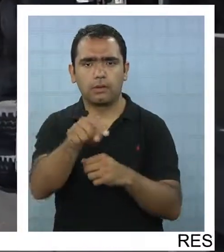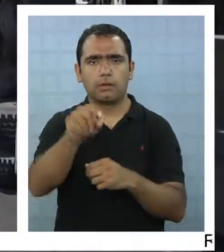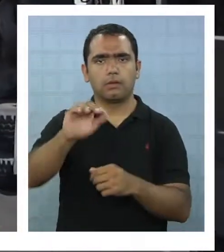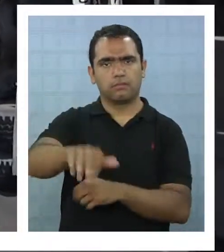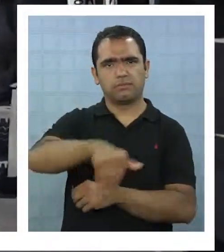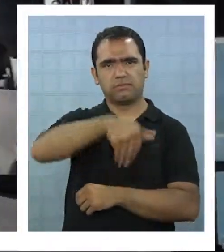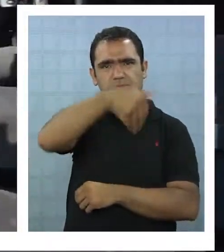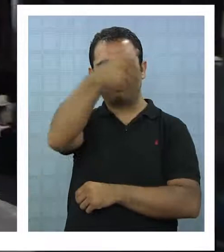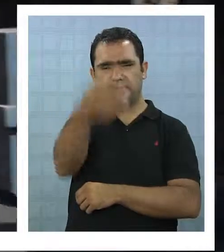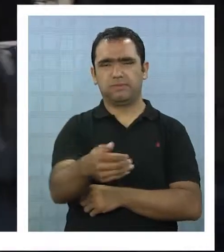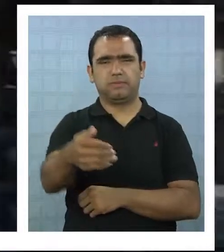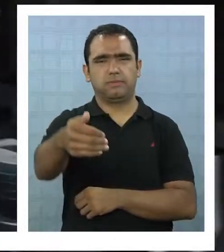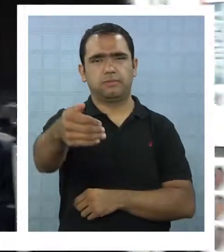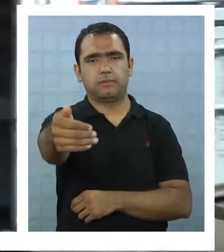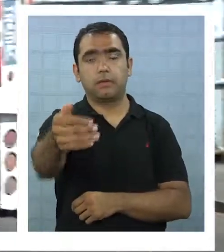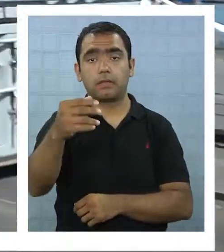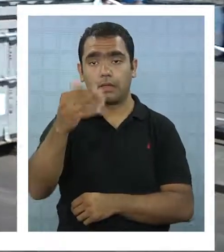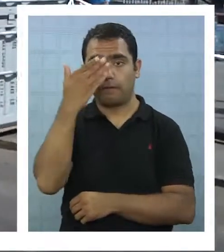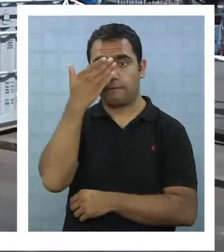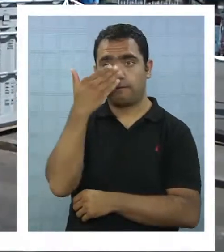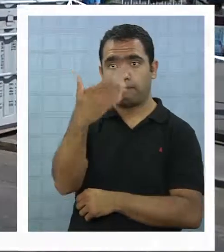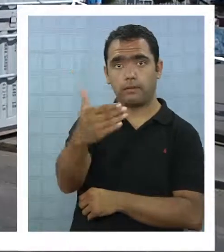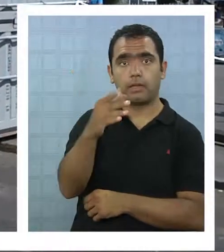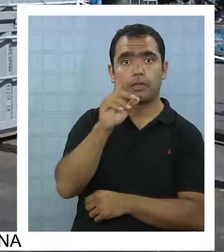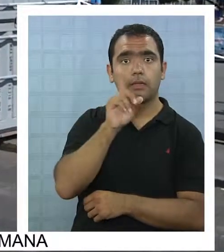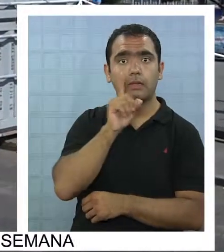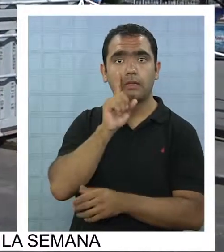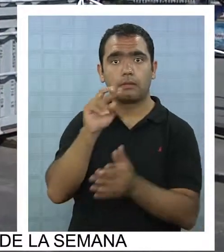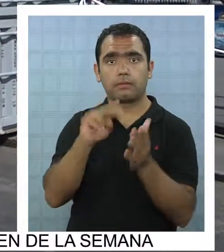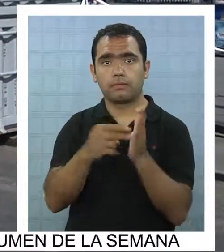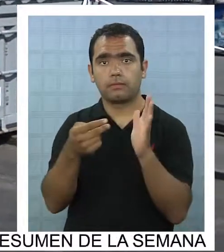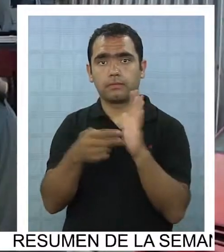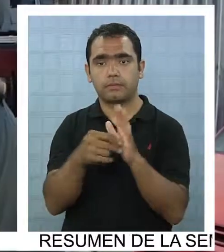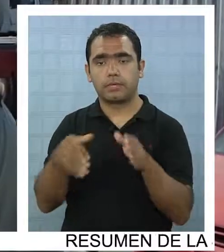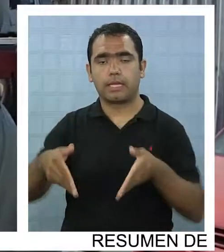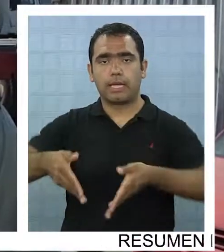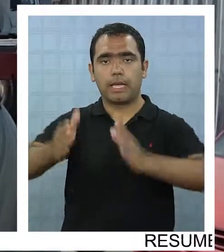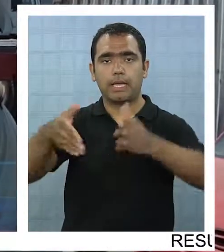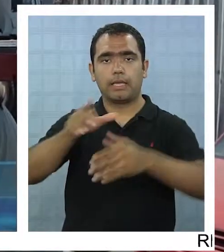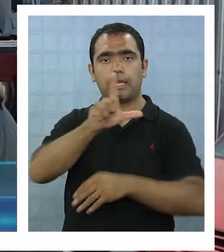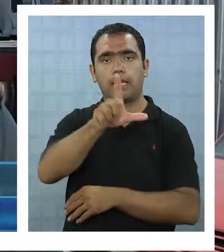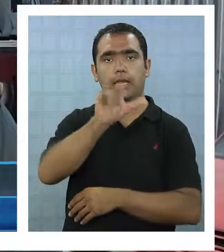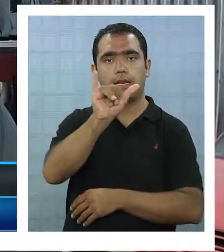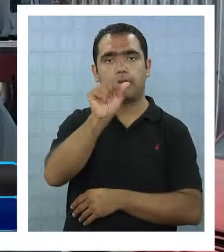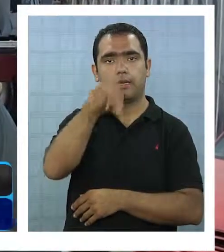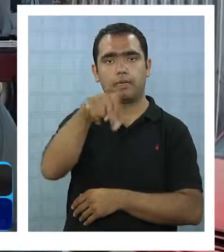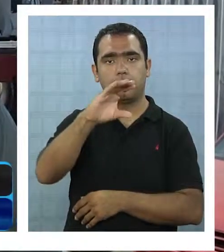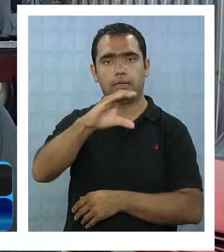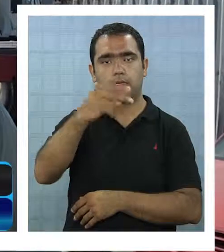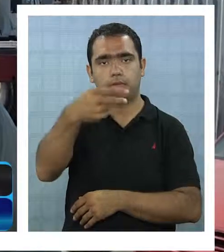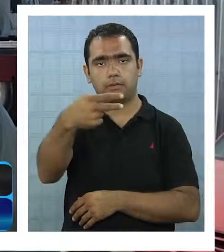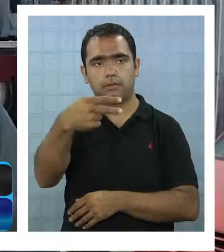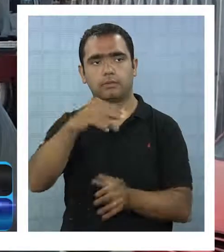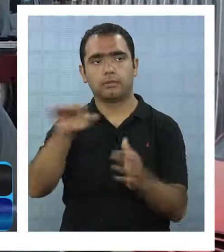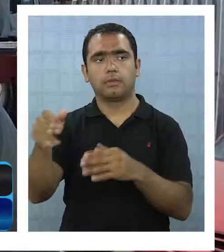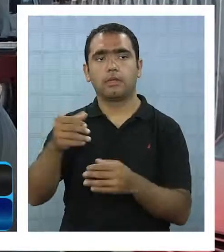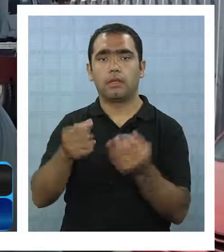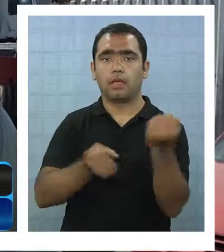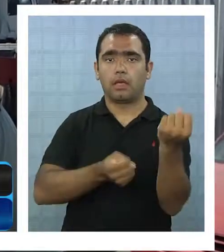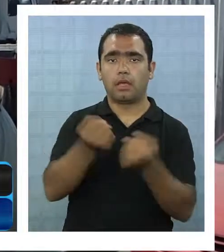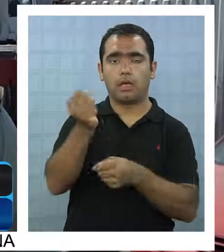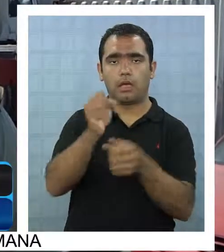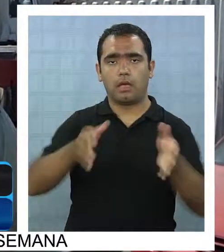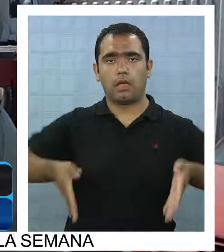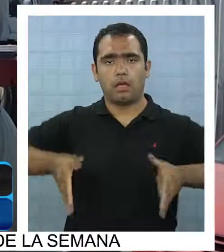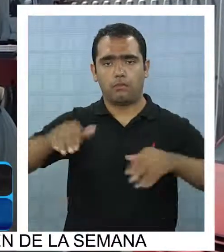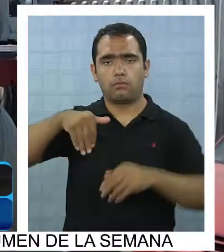pleno paseo Lynch. Como primera instancia que el camión realizaba su desplazamiento en dirección al sur y por causas que se están investigando y